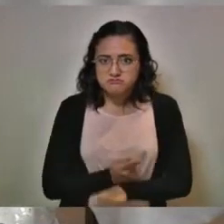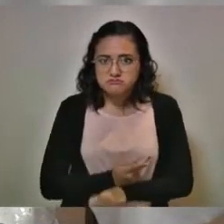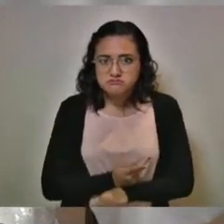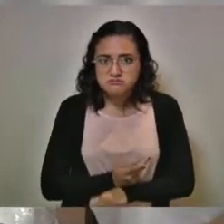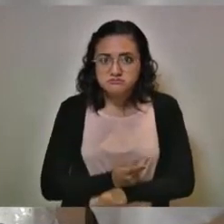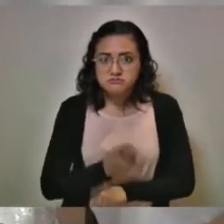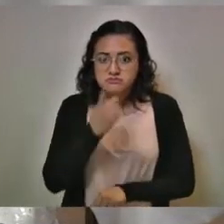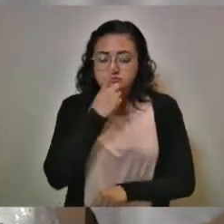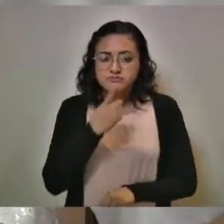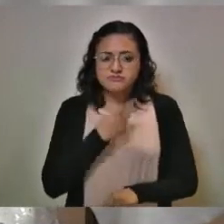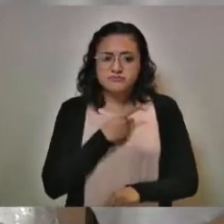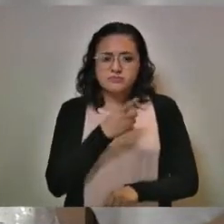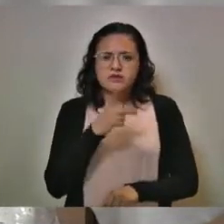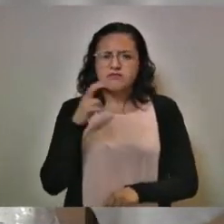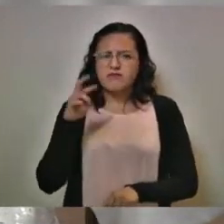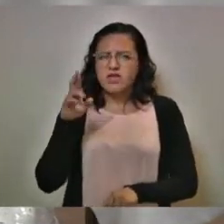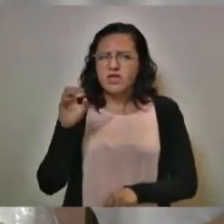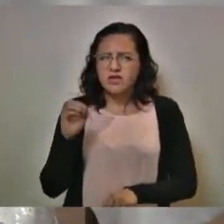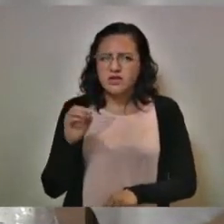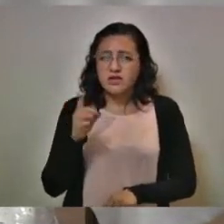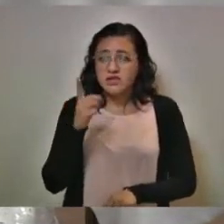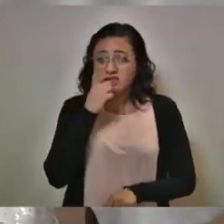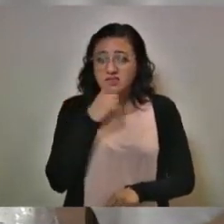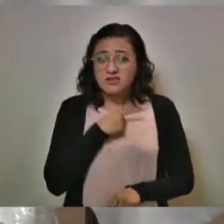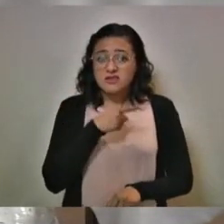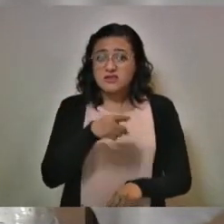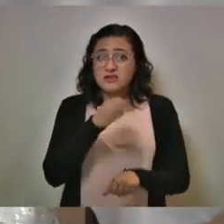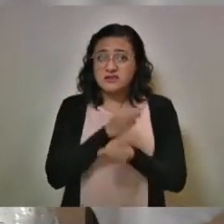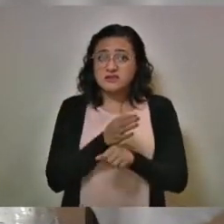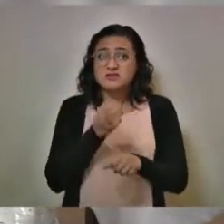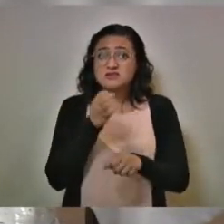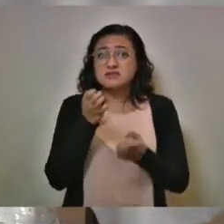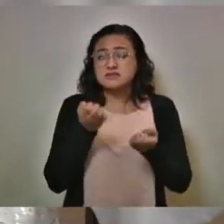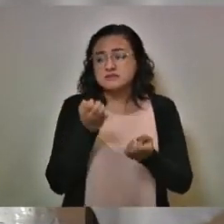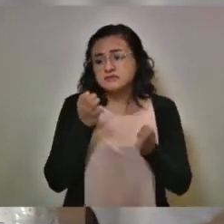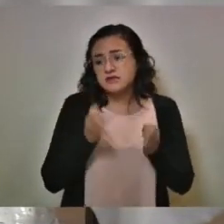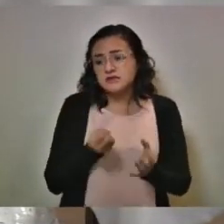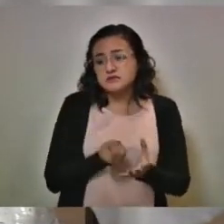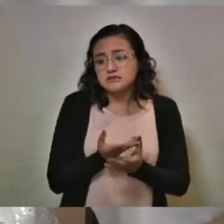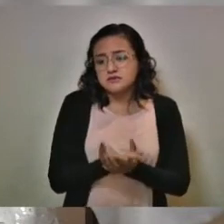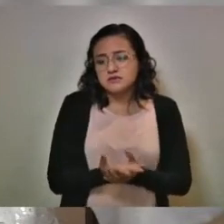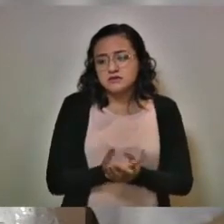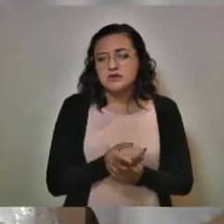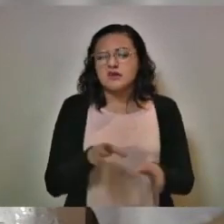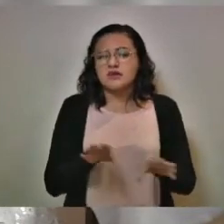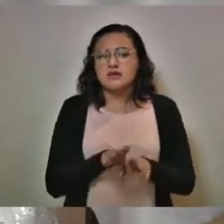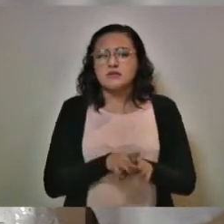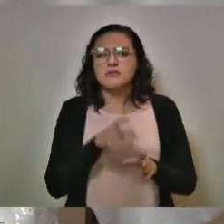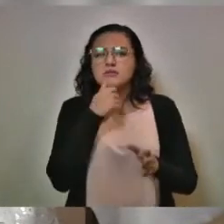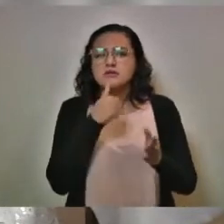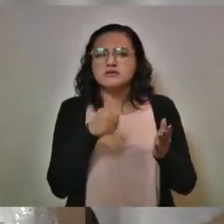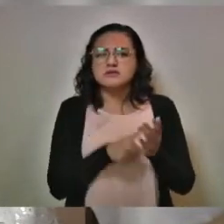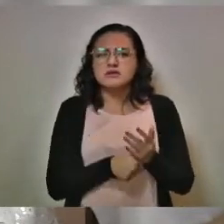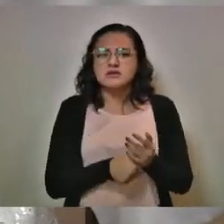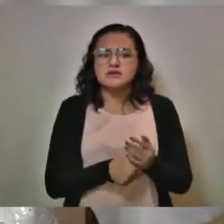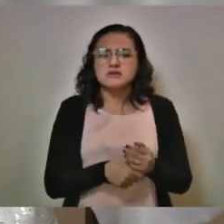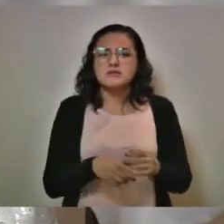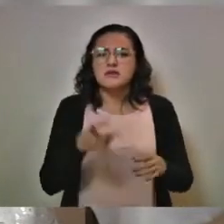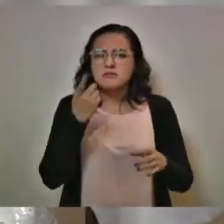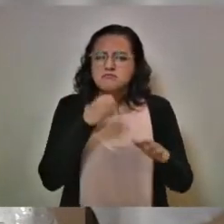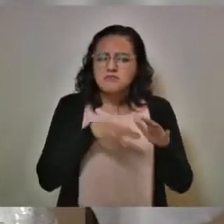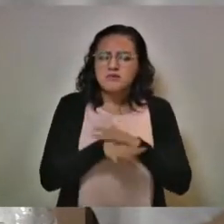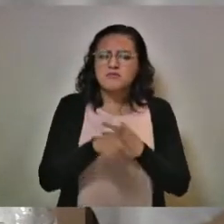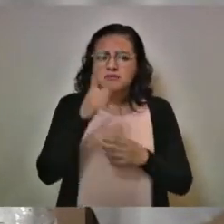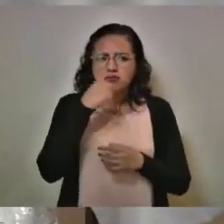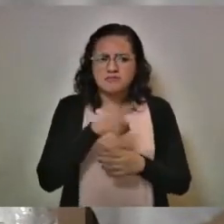Me dijo Verónica Vélez y me dijo, ¿sería conveniente que saliera usted a dar un mensaje de una cápsula para